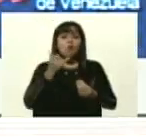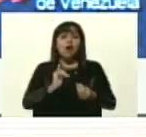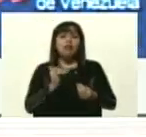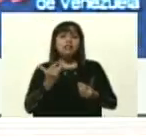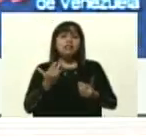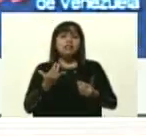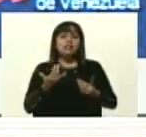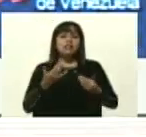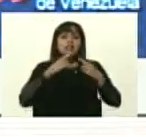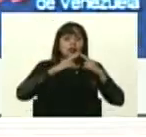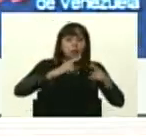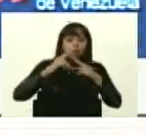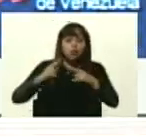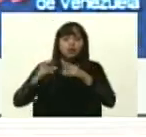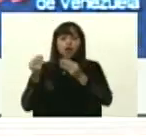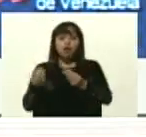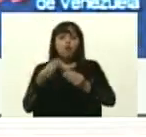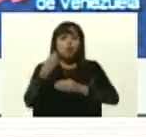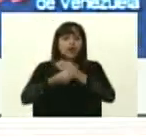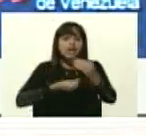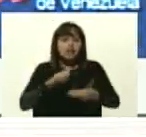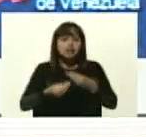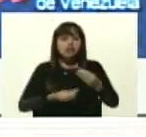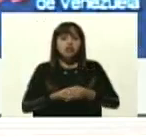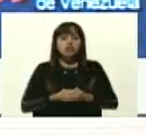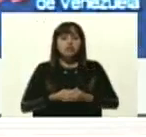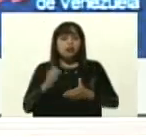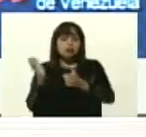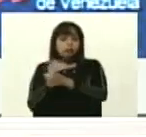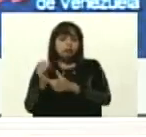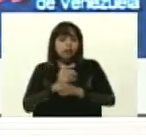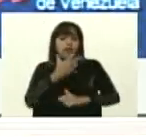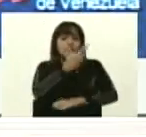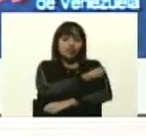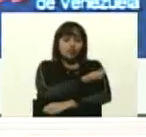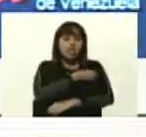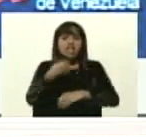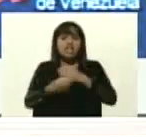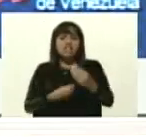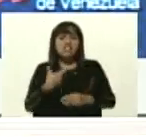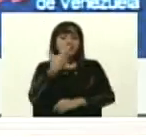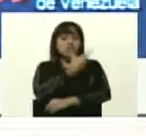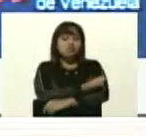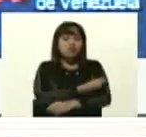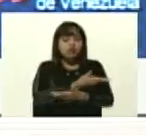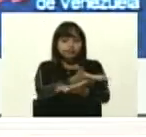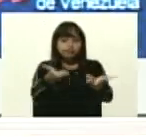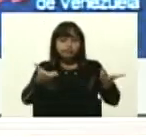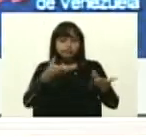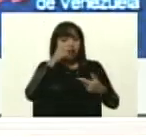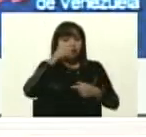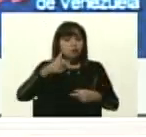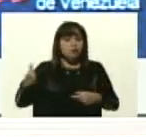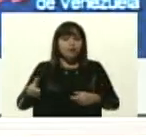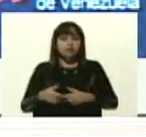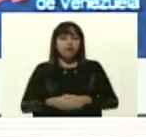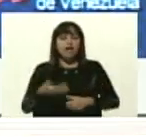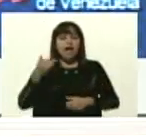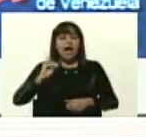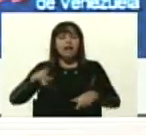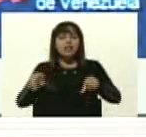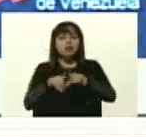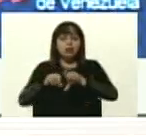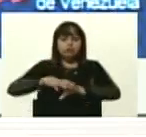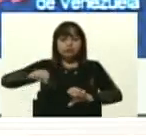resultados. De cómo hemos hecho para parir las vacunas. Y estar vacunando a nuestro pueblo. Sacó un rayo láser,